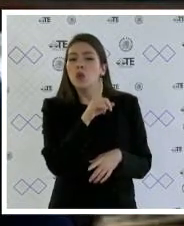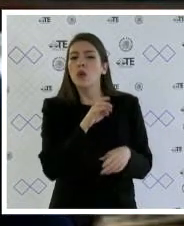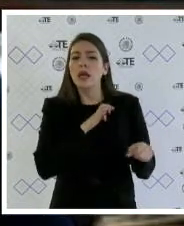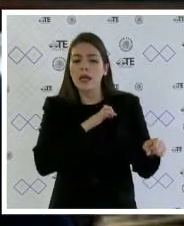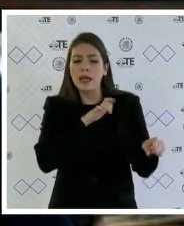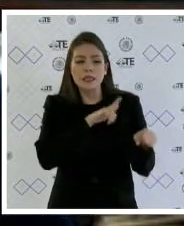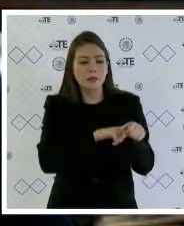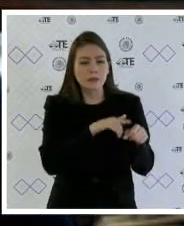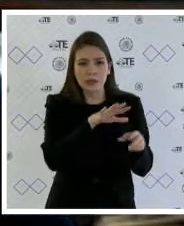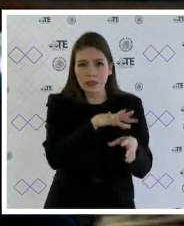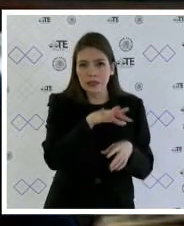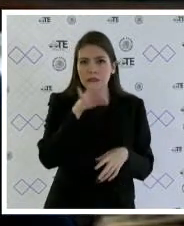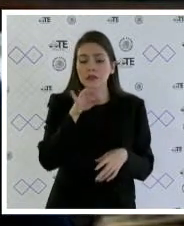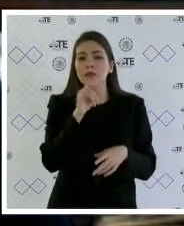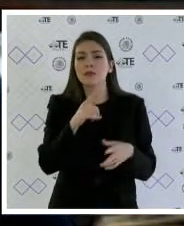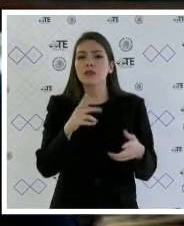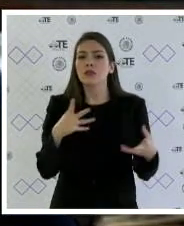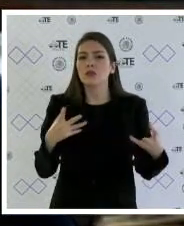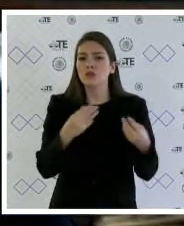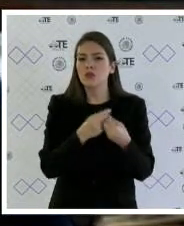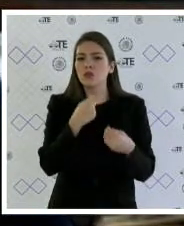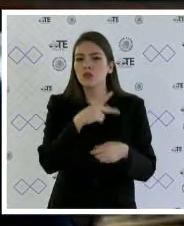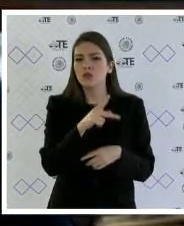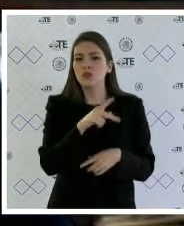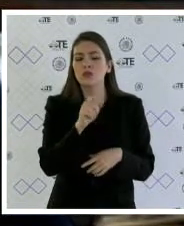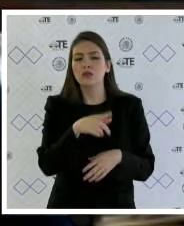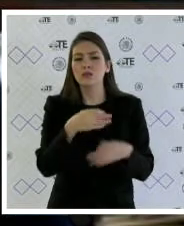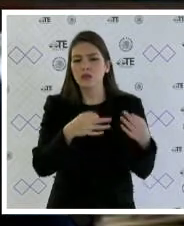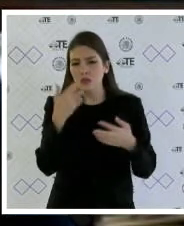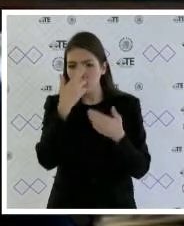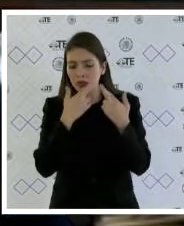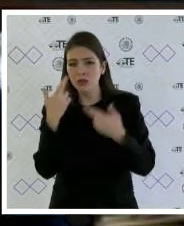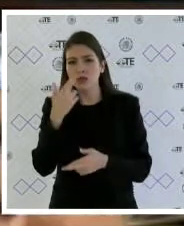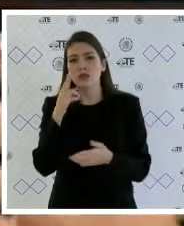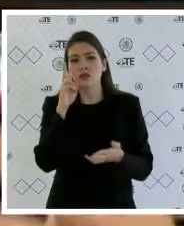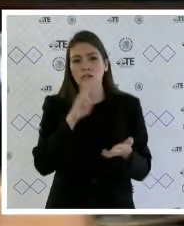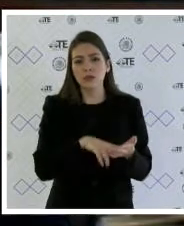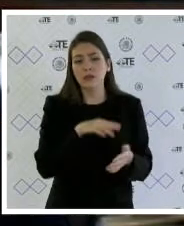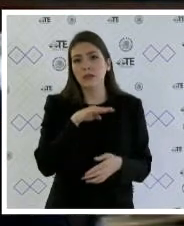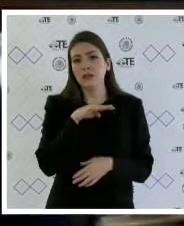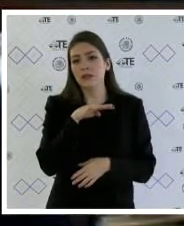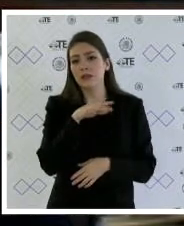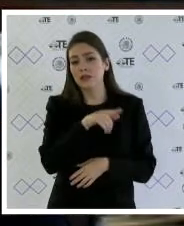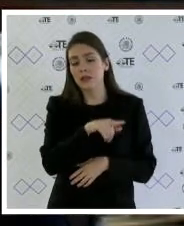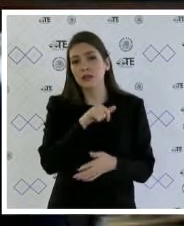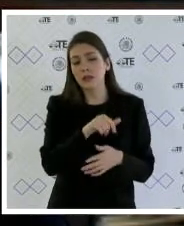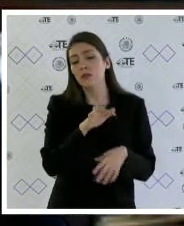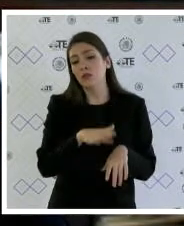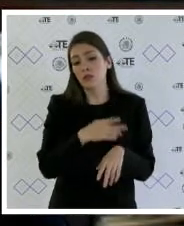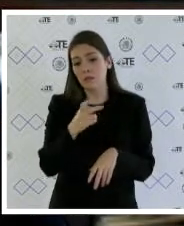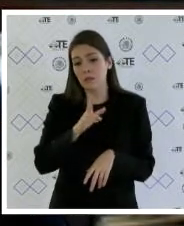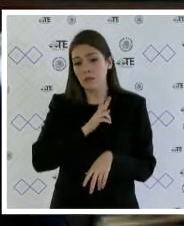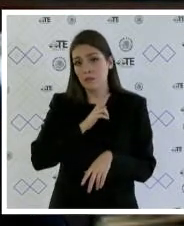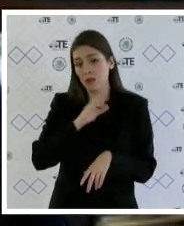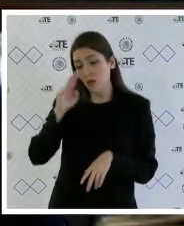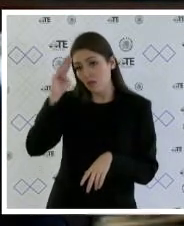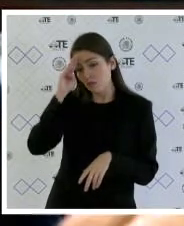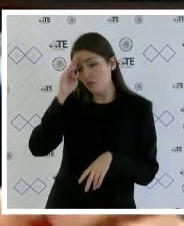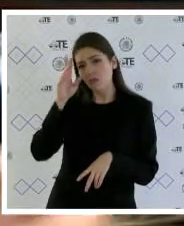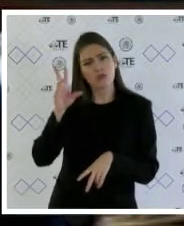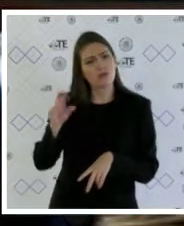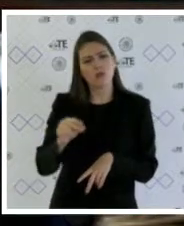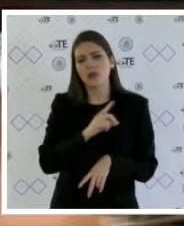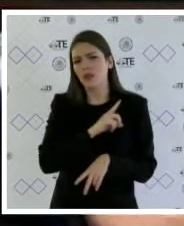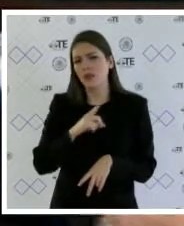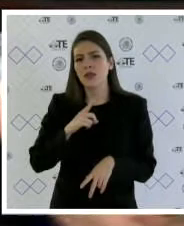jurídico y este tiene que ver con la jurisprudencia 3.2016 de este tribunal, no obstante, a mi juicio, no aplica dicho